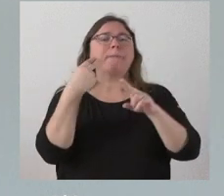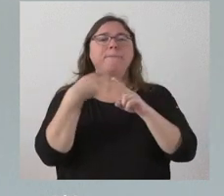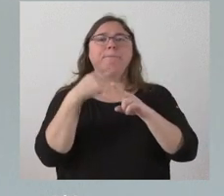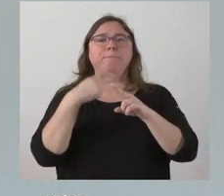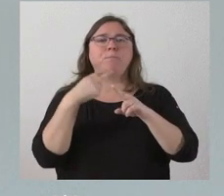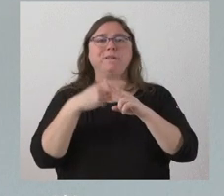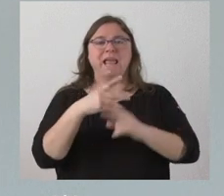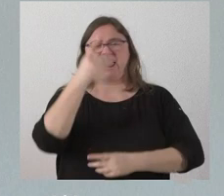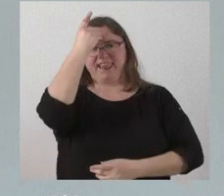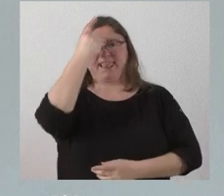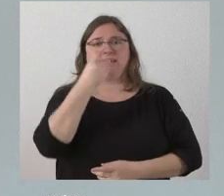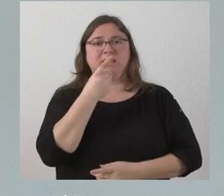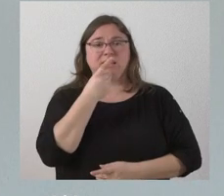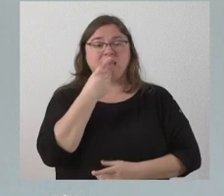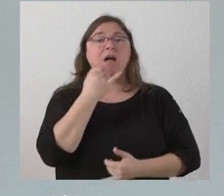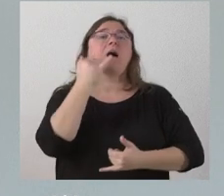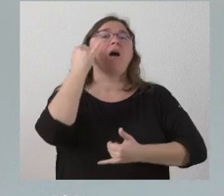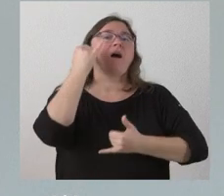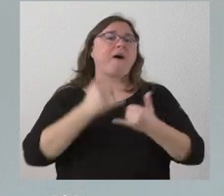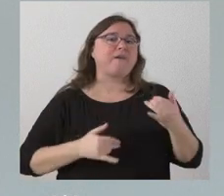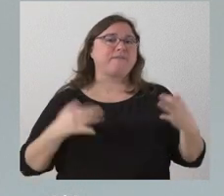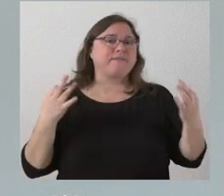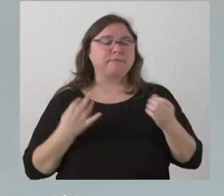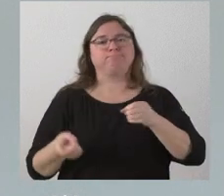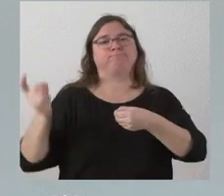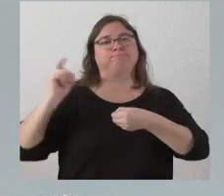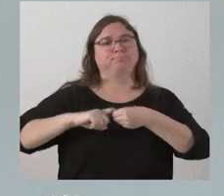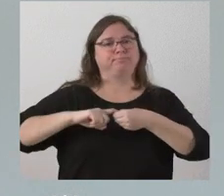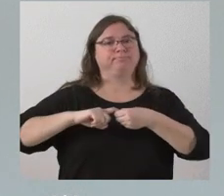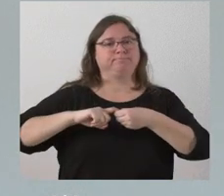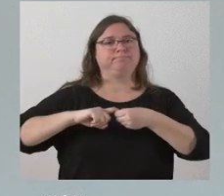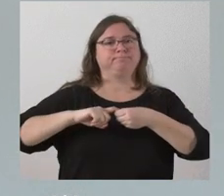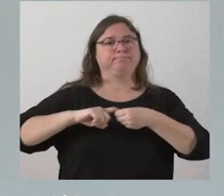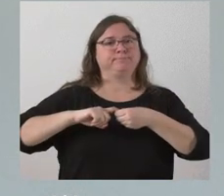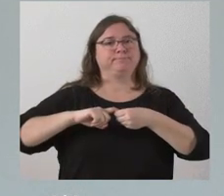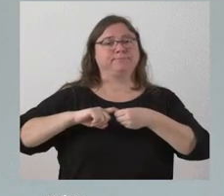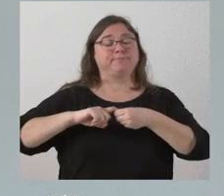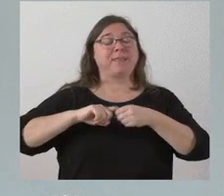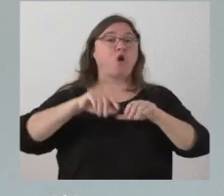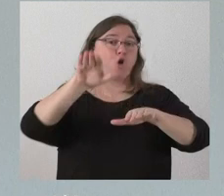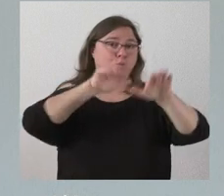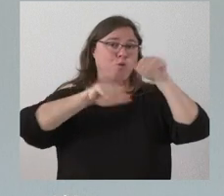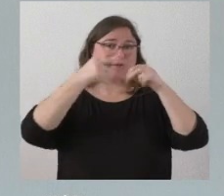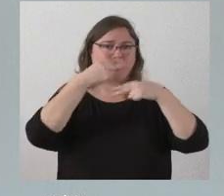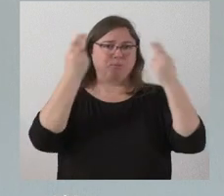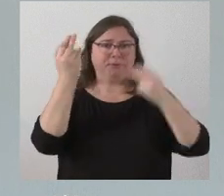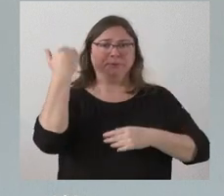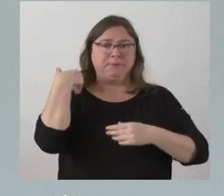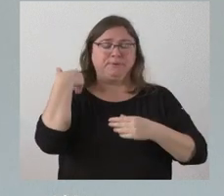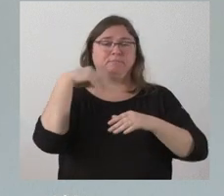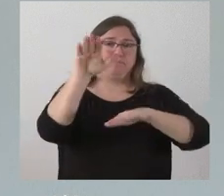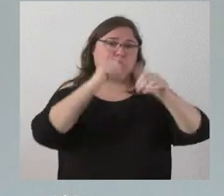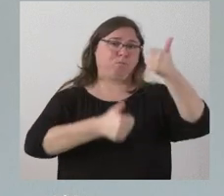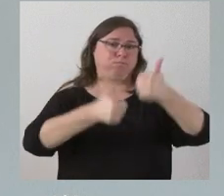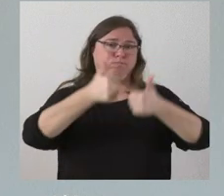digital finalmente ha incorporado, vía esa convocatoria pública que se hizo en concurrencia,